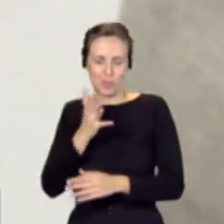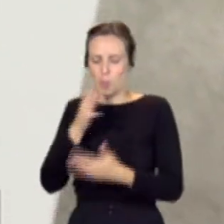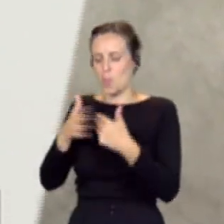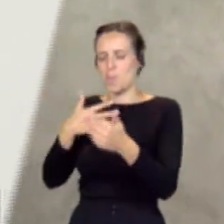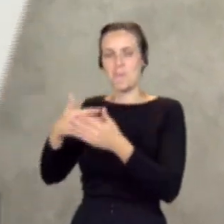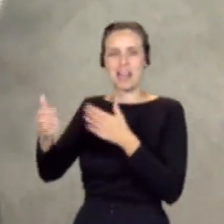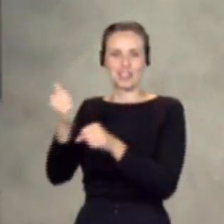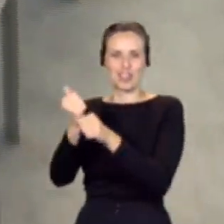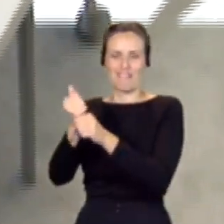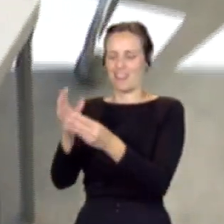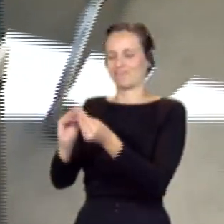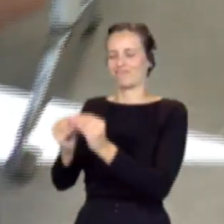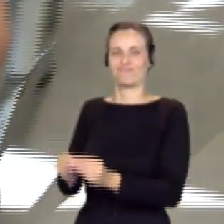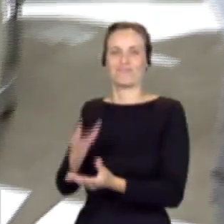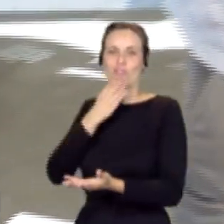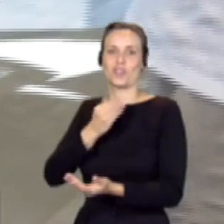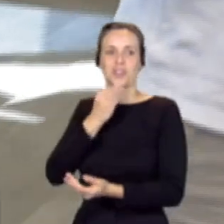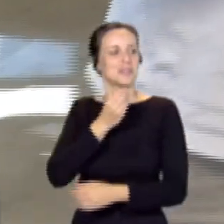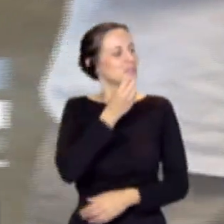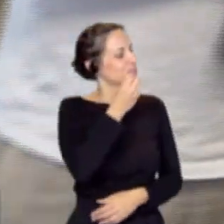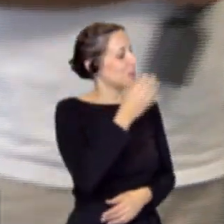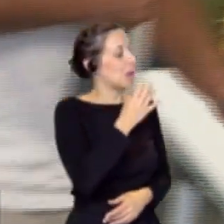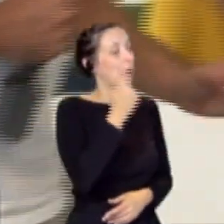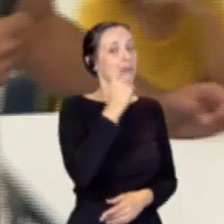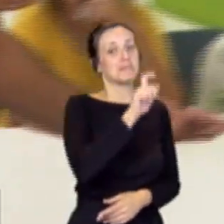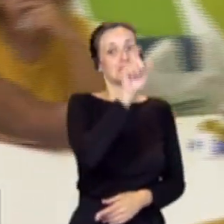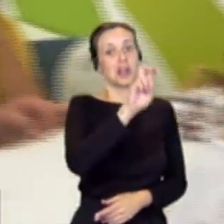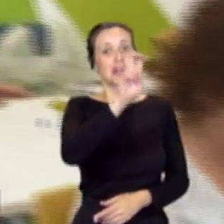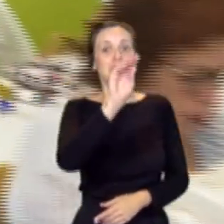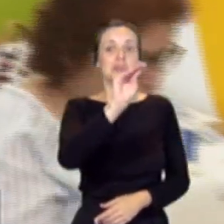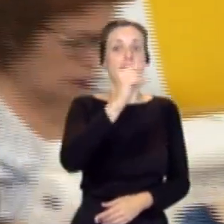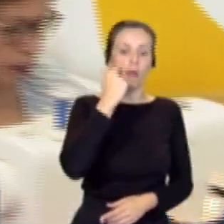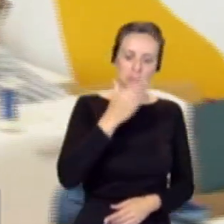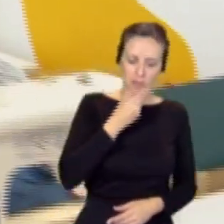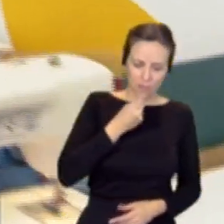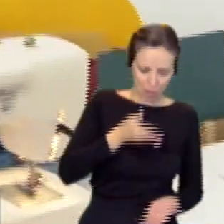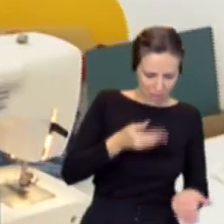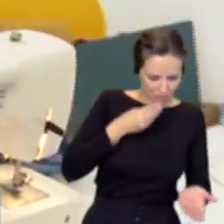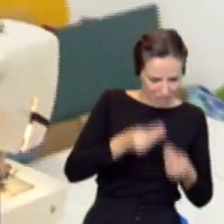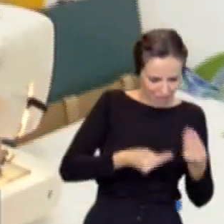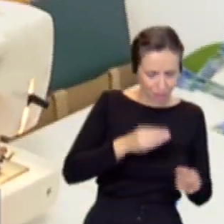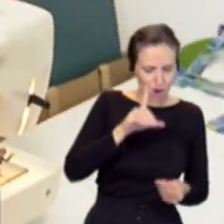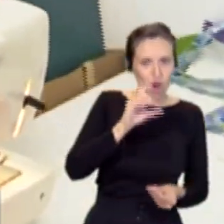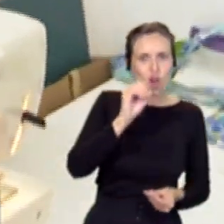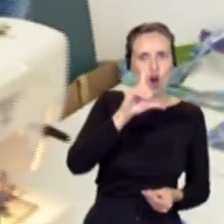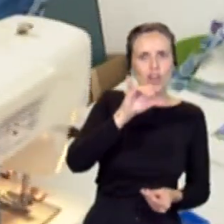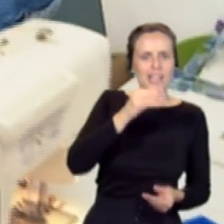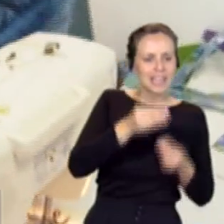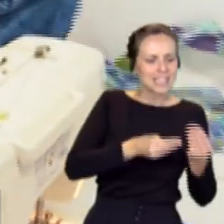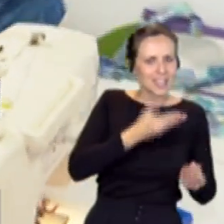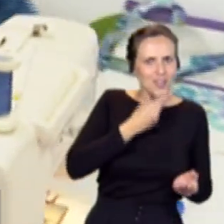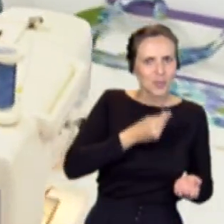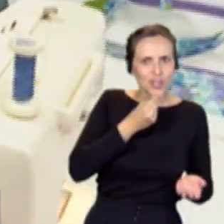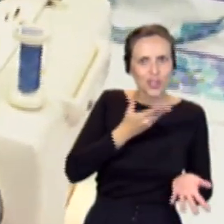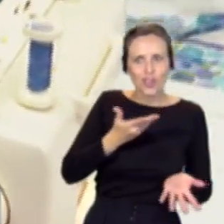manos. Qué bueno. Pues quiero preguntarle también a otra de estas costureras que está, además, mira qué bonito lo que está haciendo. Cuéntame un poco, Loli, qué estás haciendo ahí. Mira, aquí estamos